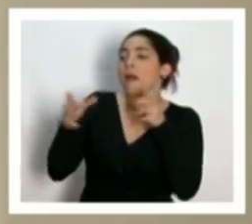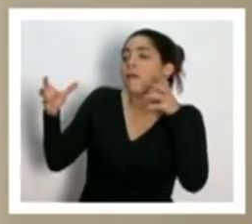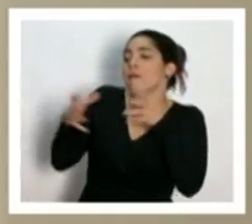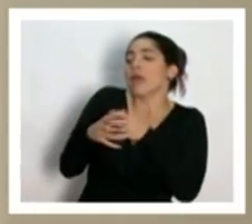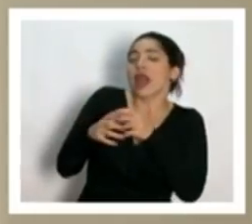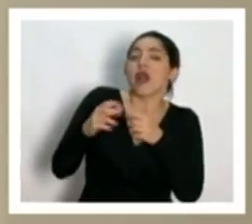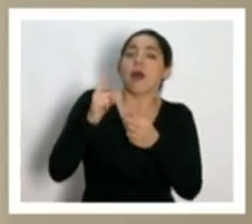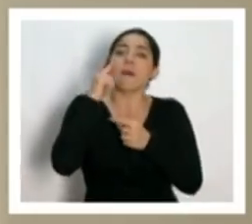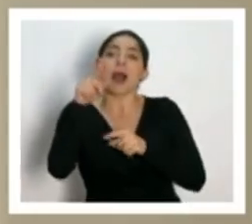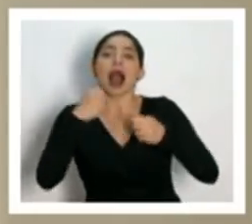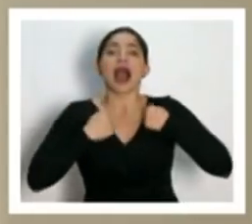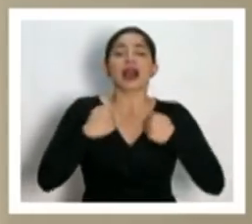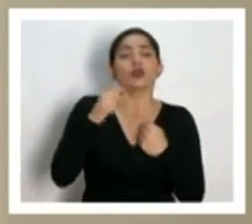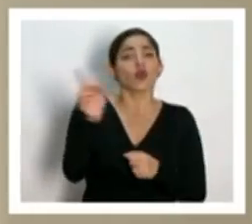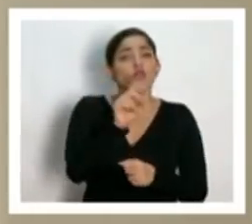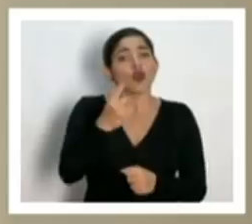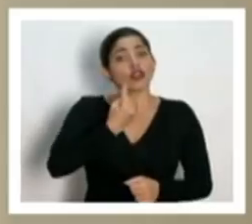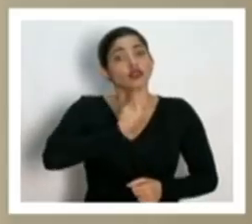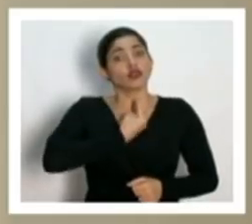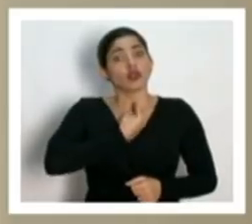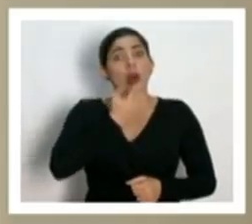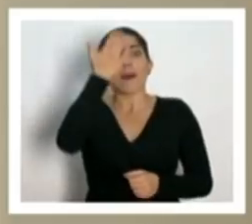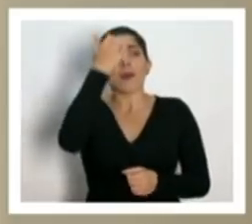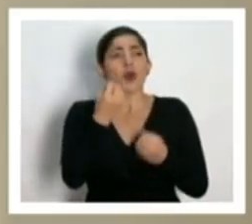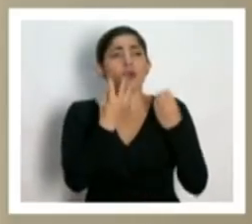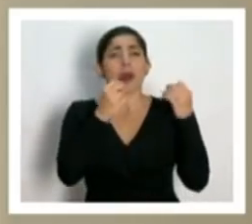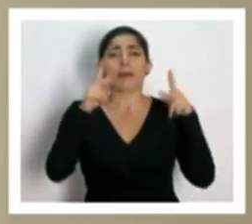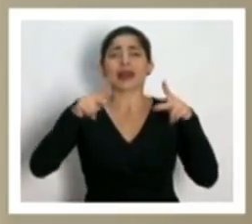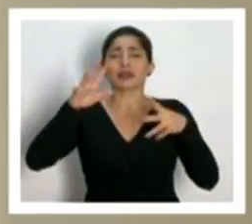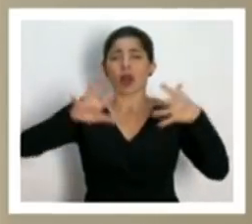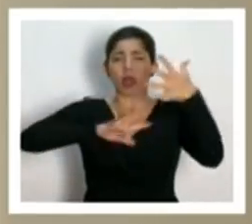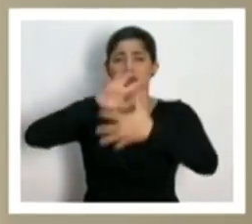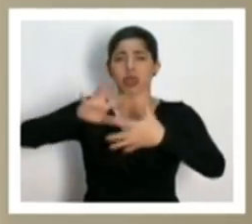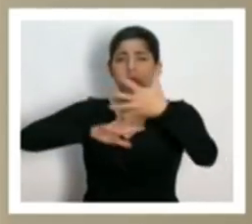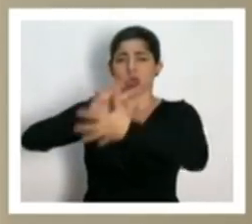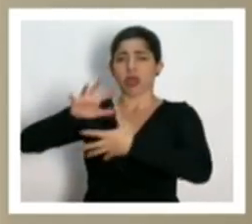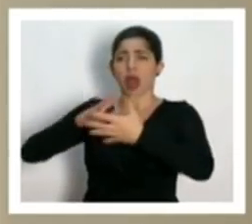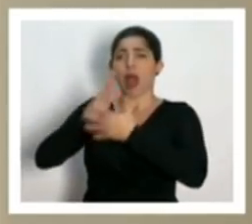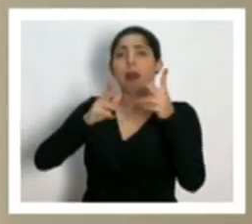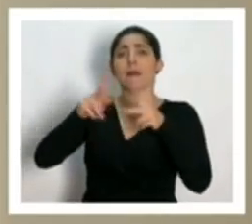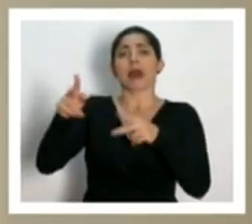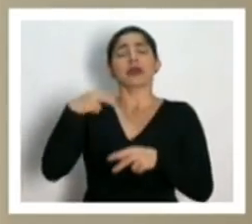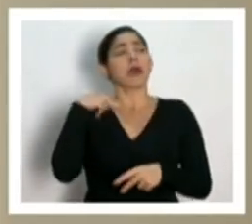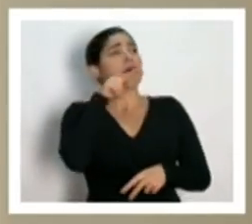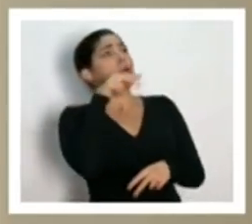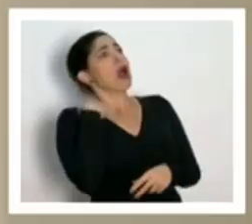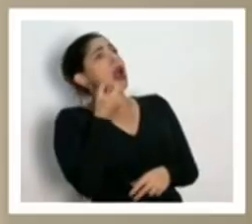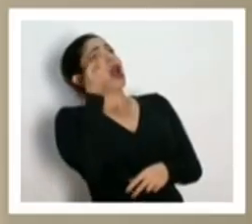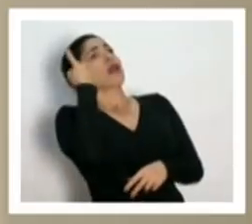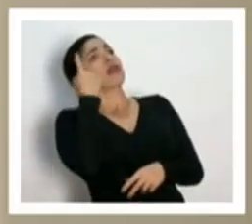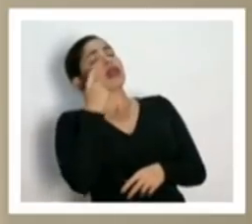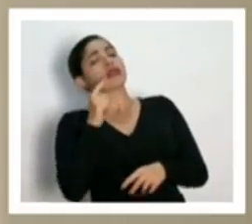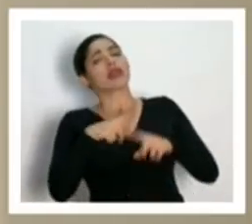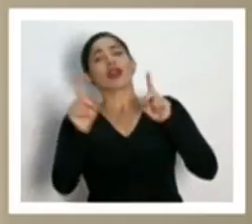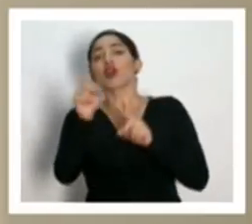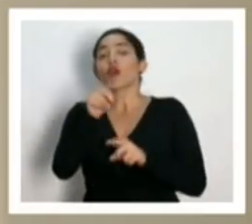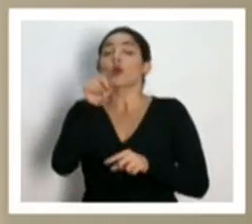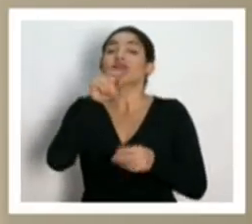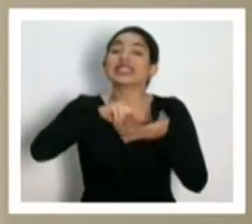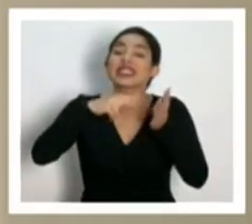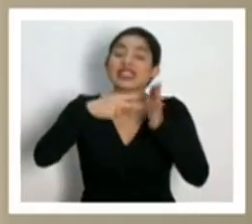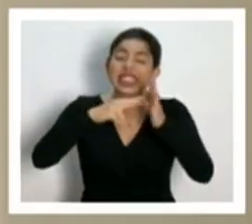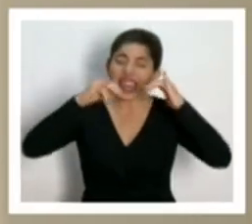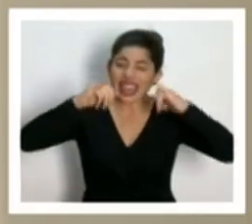es solos, porque resulta que ha habido mucha confusión en algún sector que lo quiso entender. Recordemos que el quédese en casa,